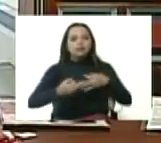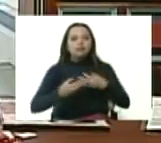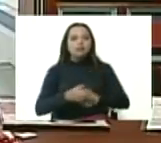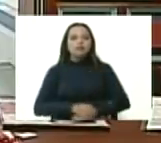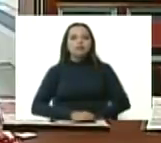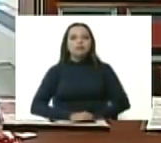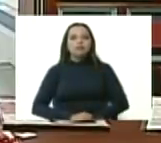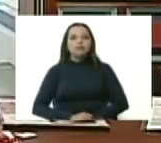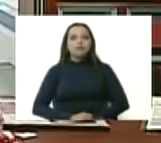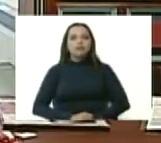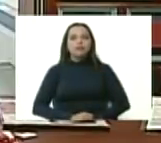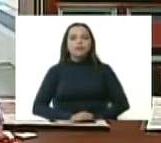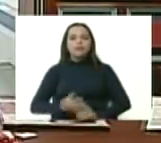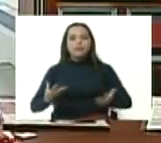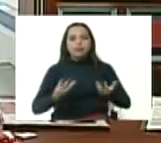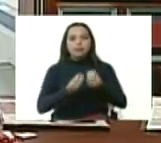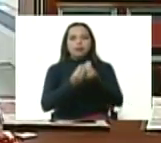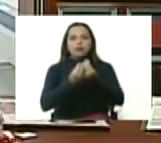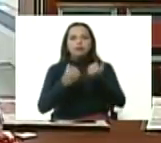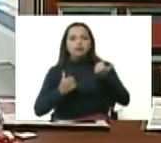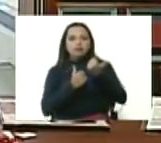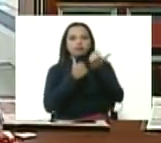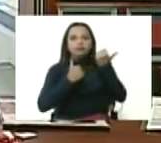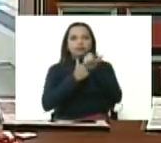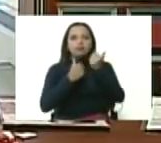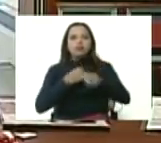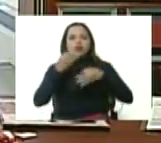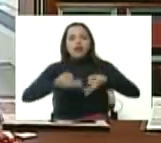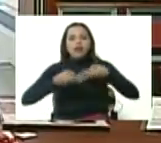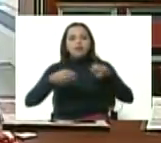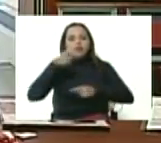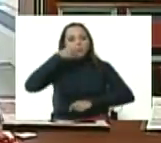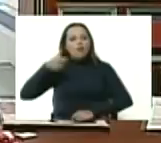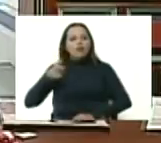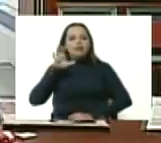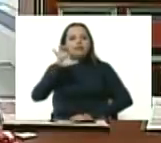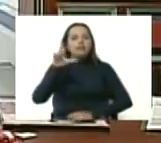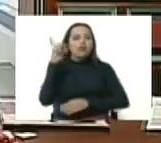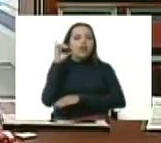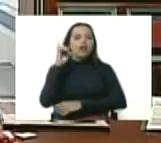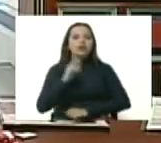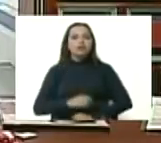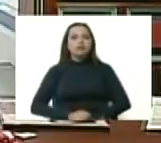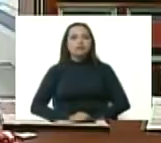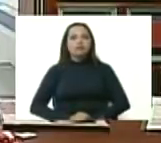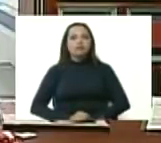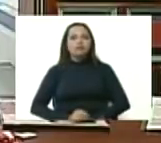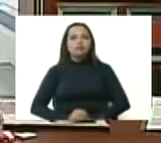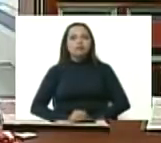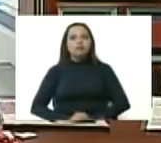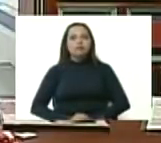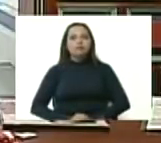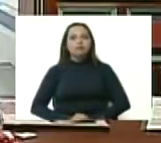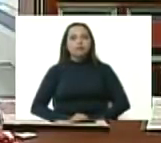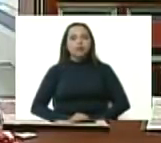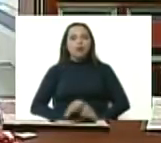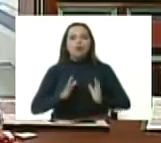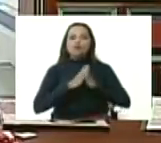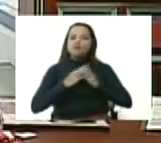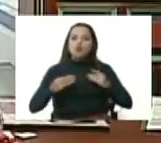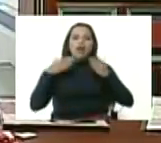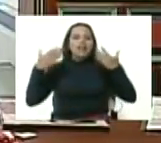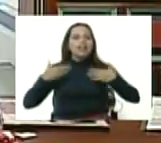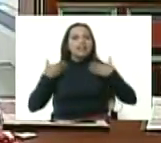su compañía su solidaridad el apoyo del pueblo del estado Lara con toda su alegría